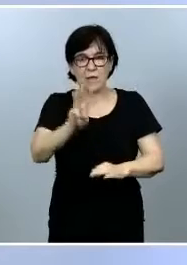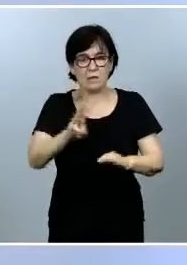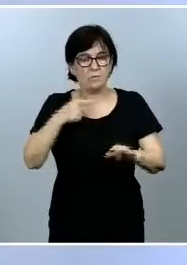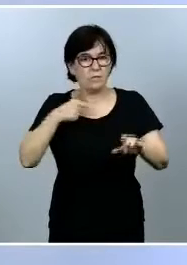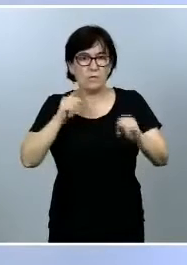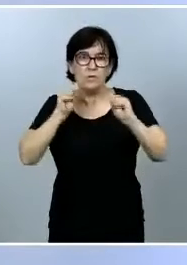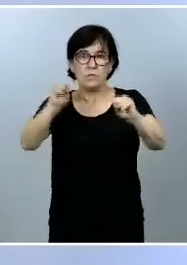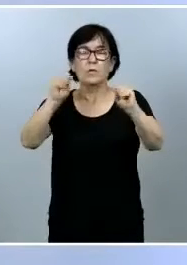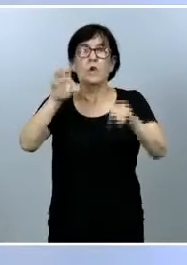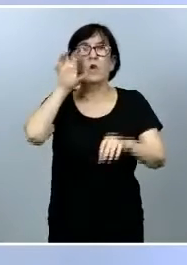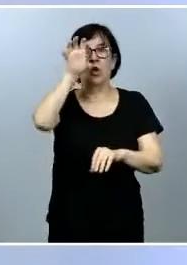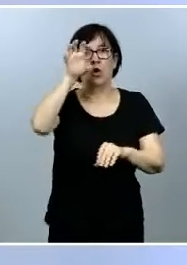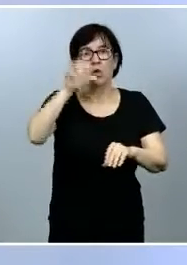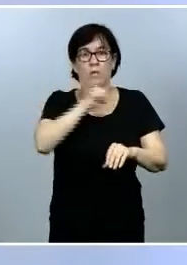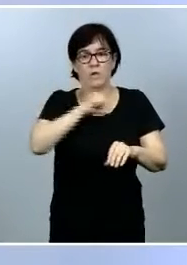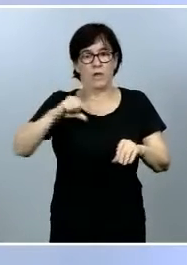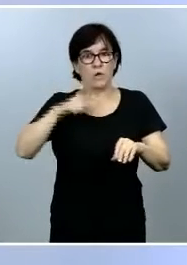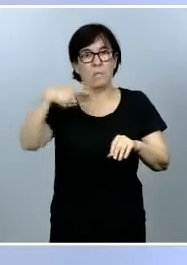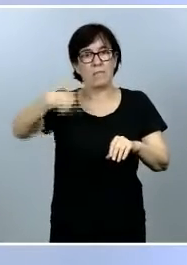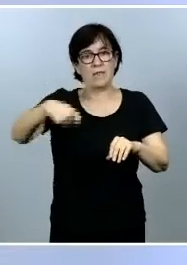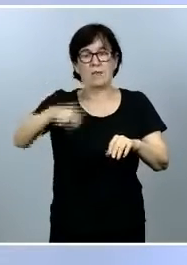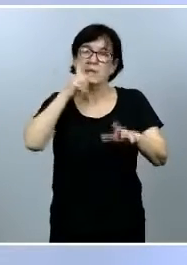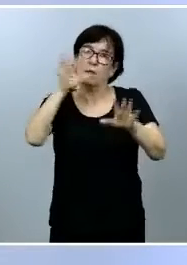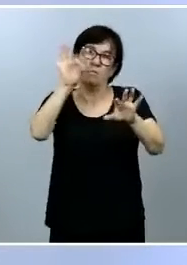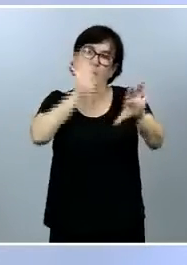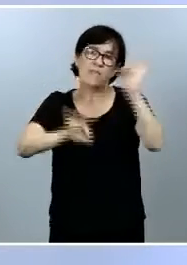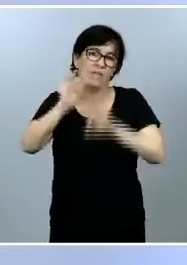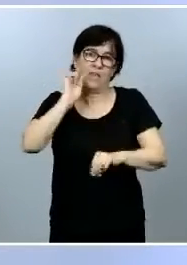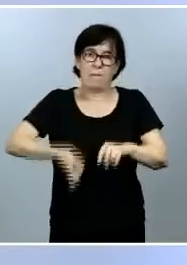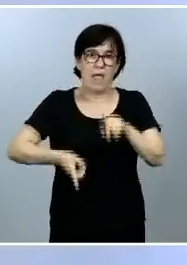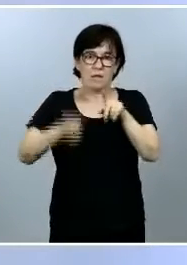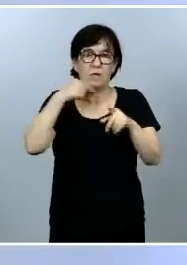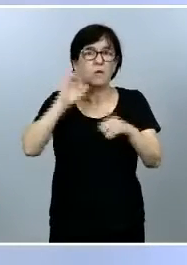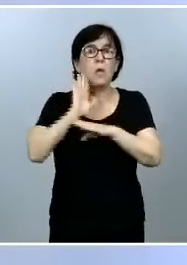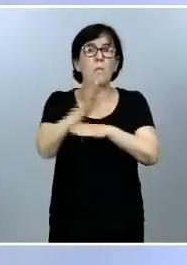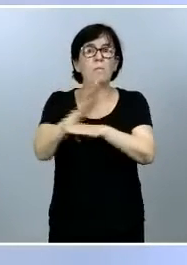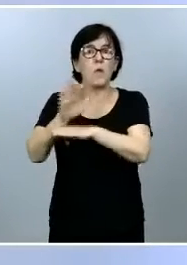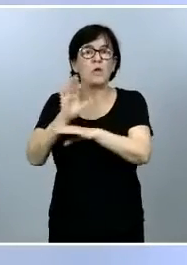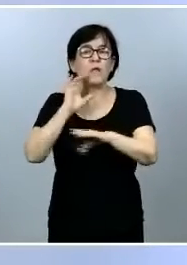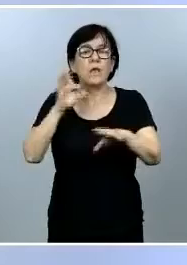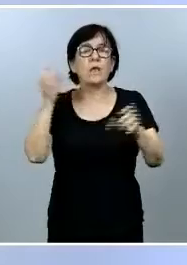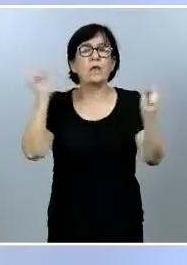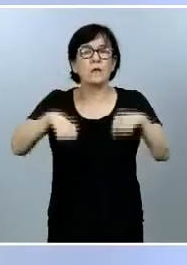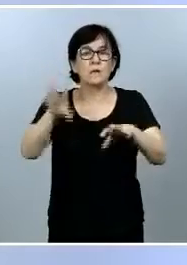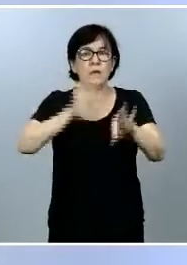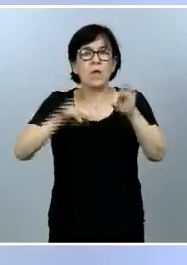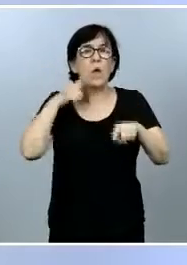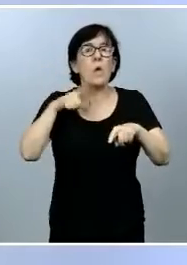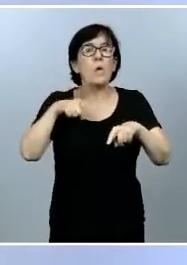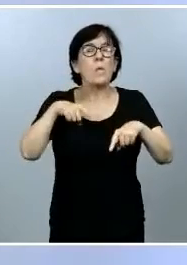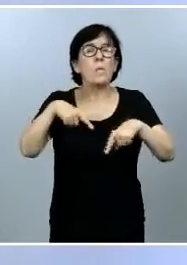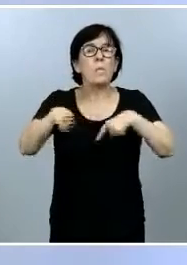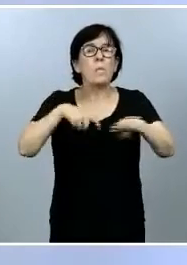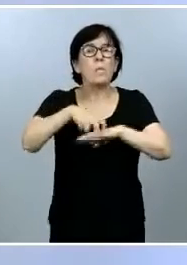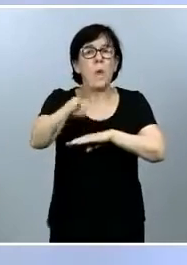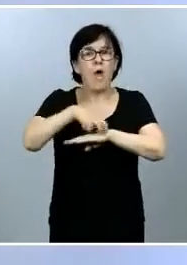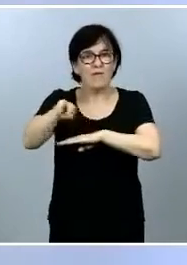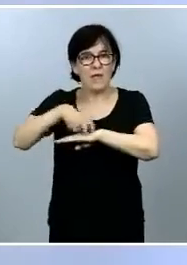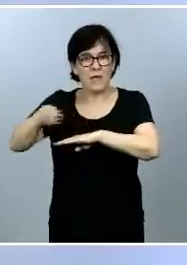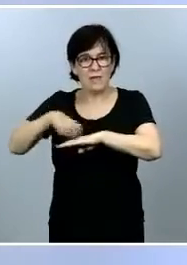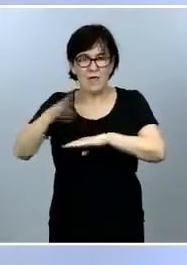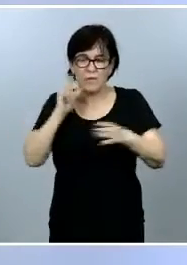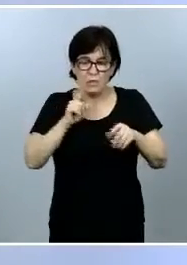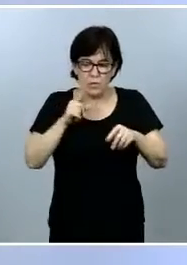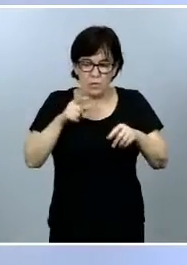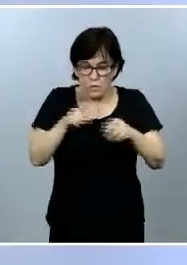de la comunidad autónoma tomar las decisiones relativas también proponer aquellas decisiones que quieran relativas a la movilidad en las distintas unidades territoriales de su